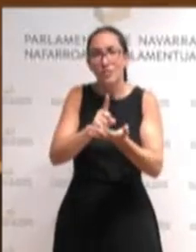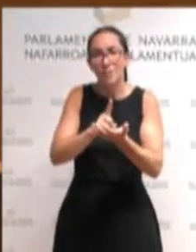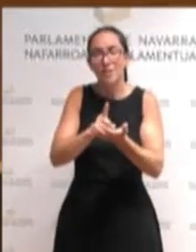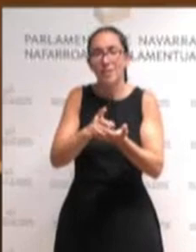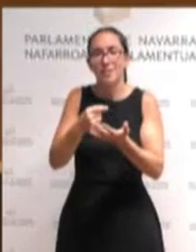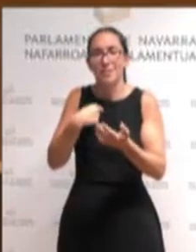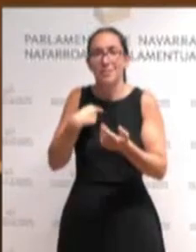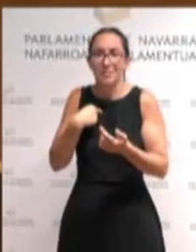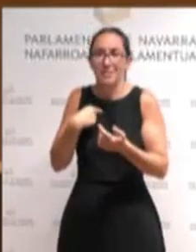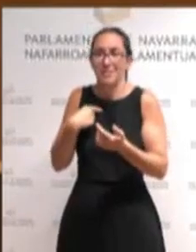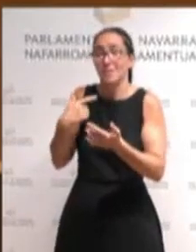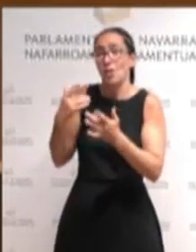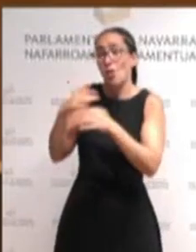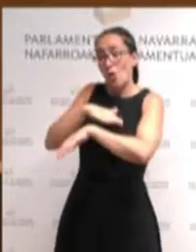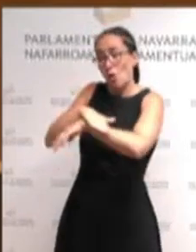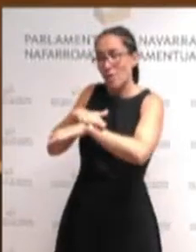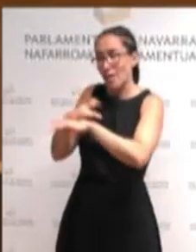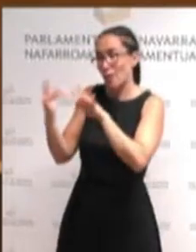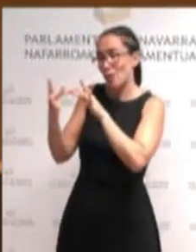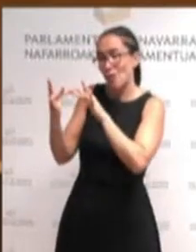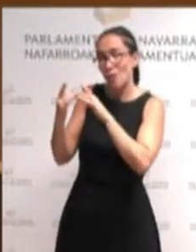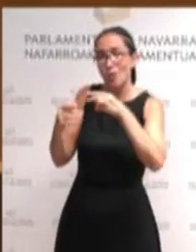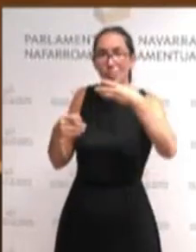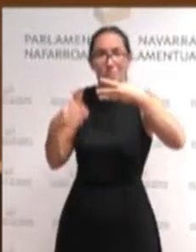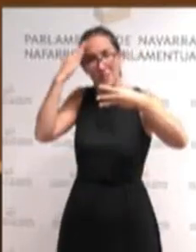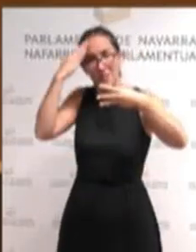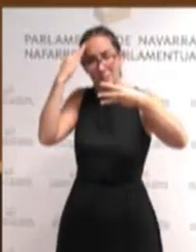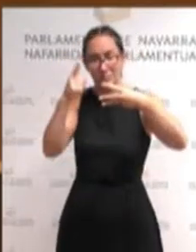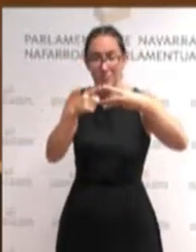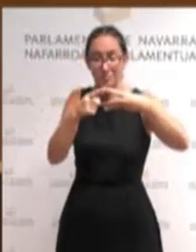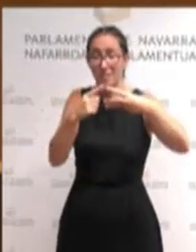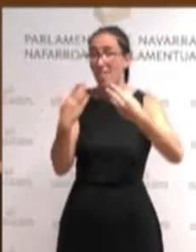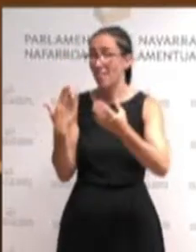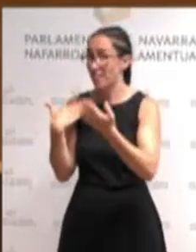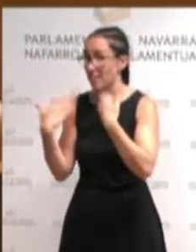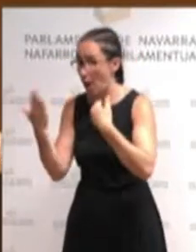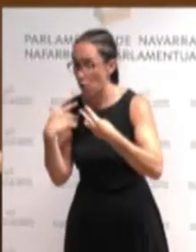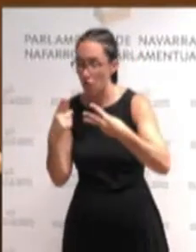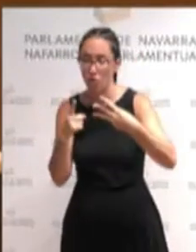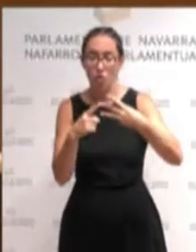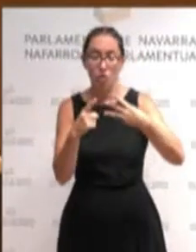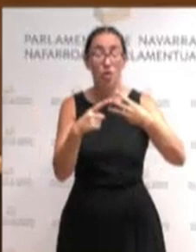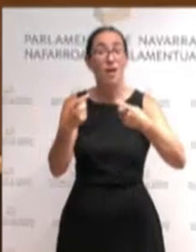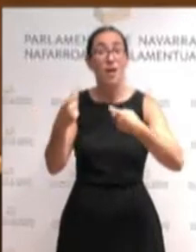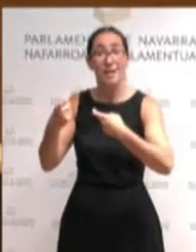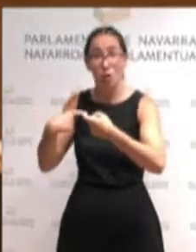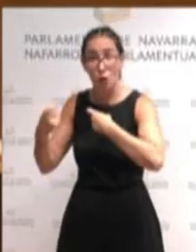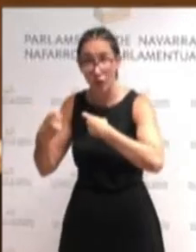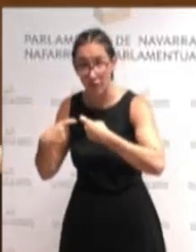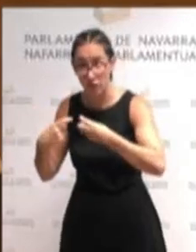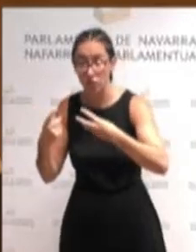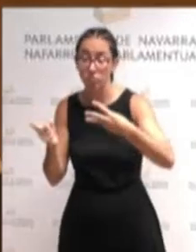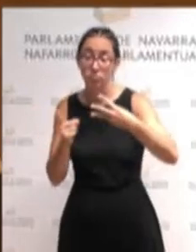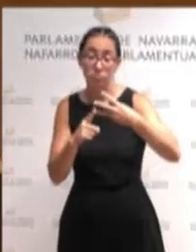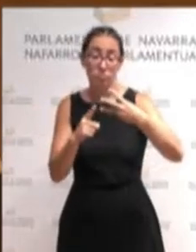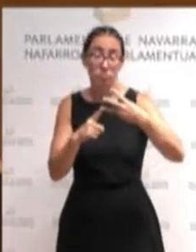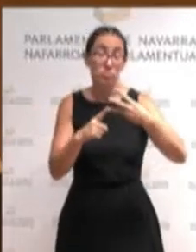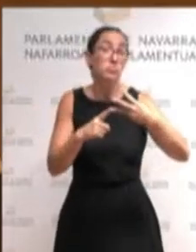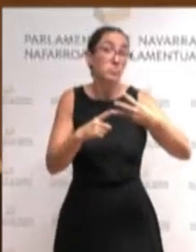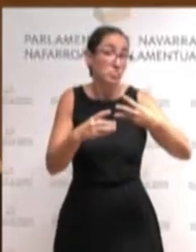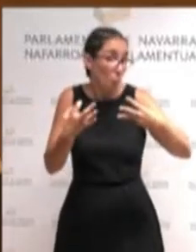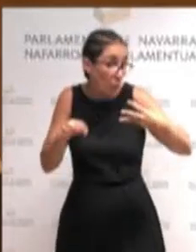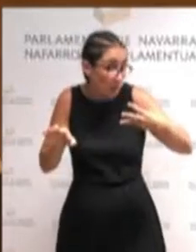elkarrizketa negoziazioa eta izatekotan akordioa